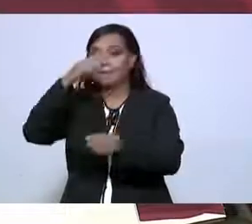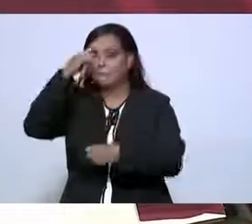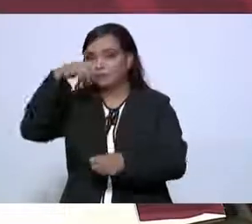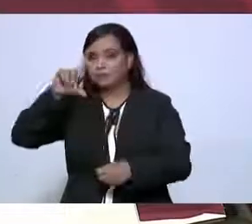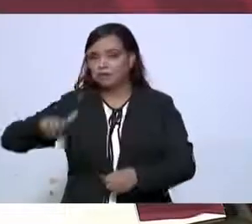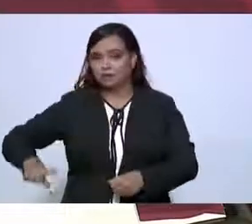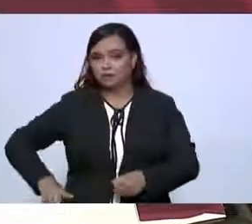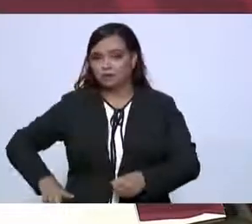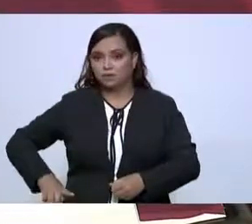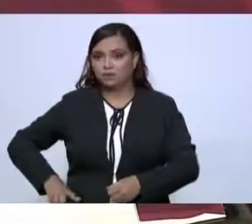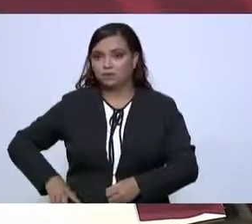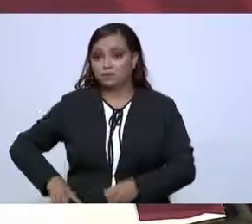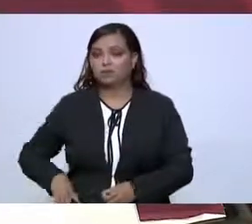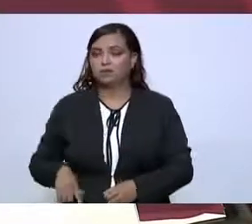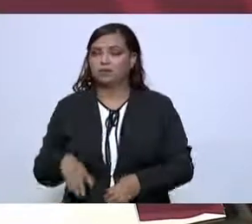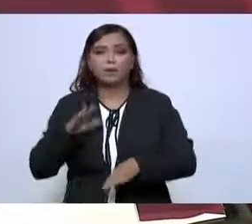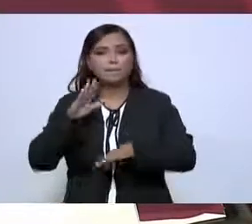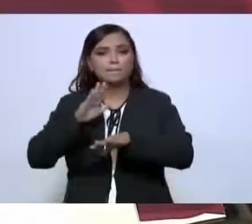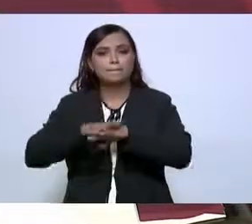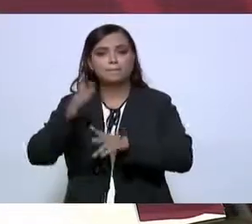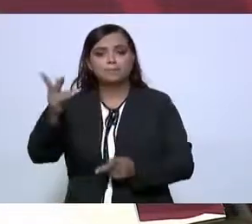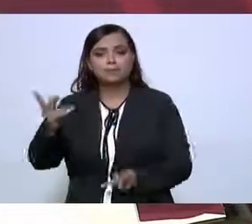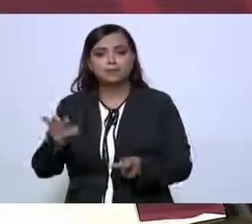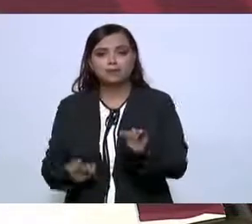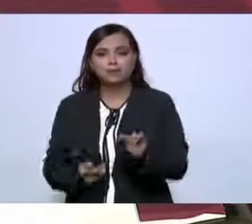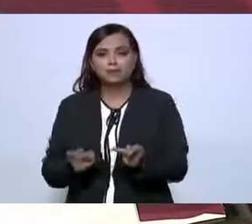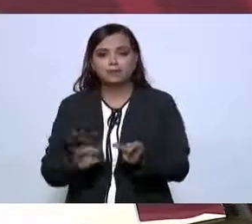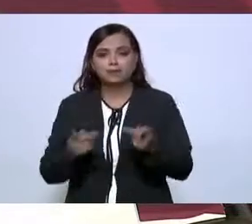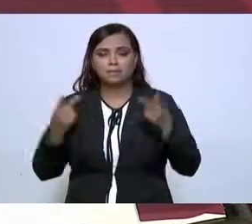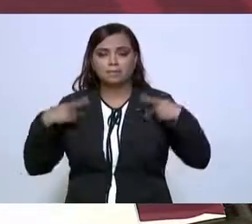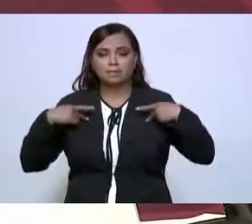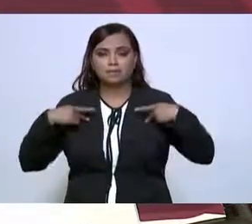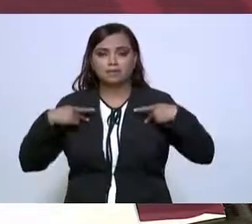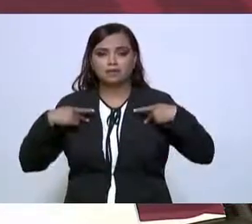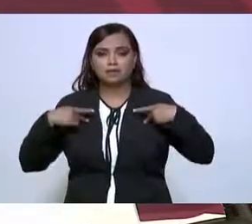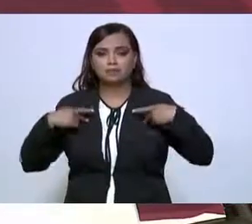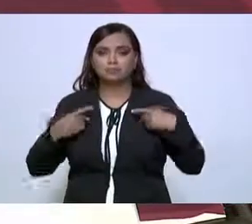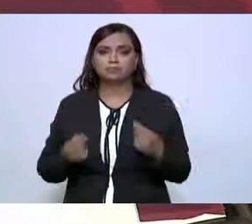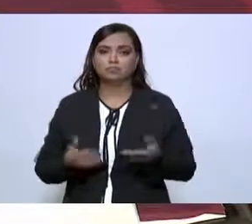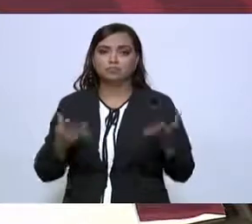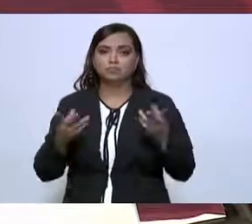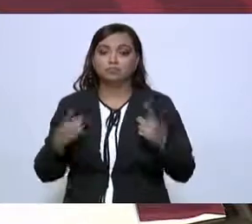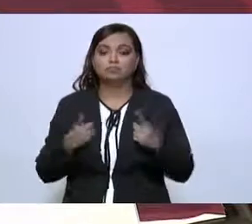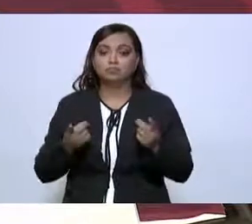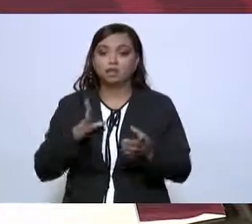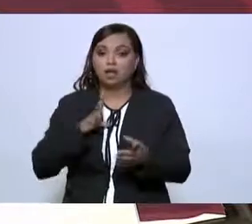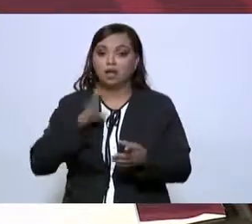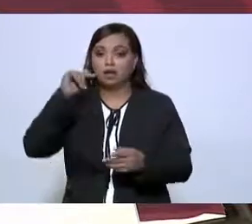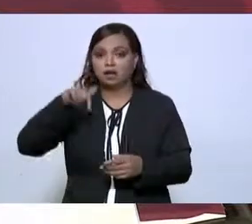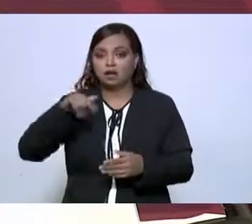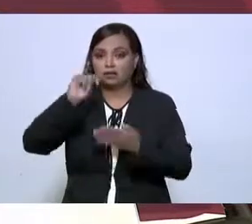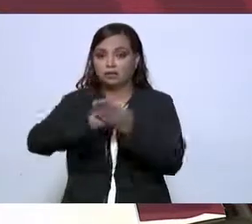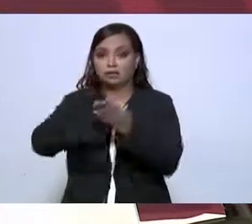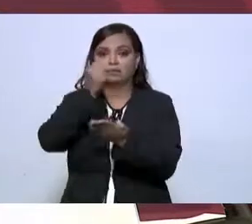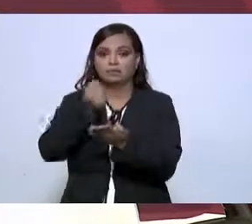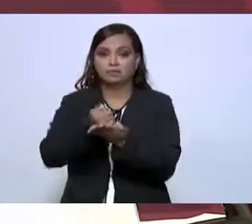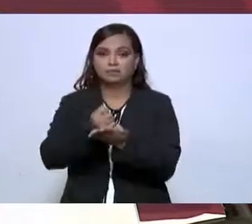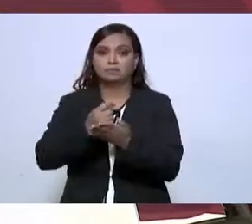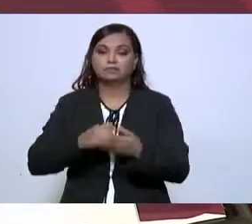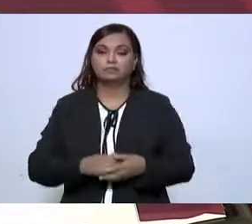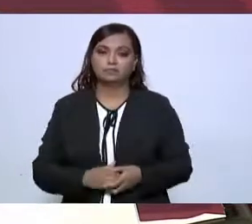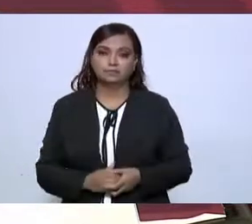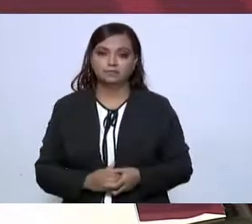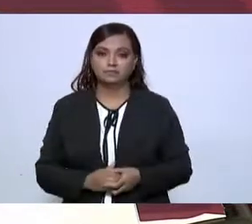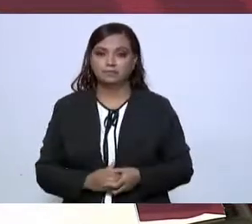gobernador, la mayor participación ciudadana se dio aquí, en Tamaulipas.